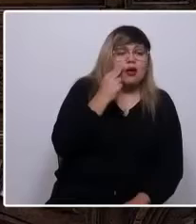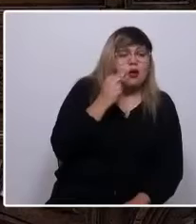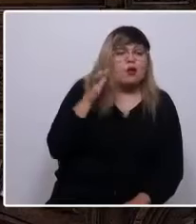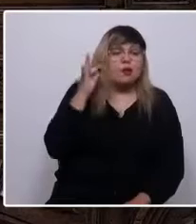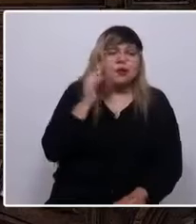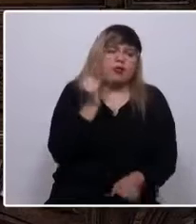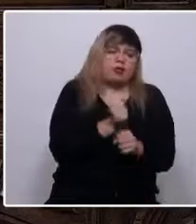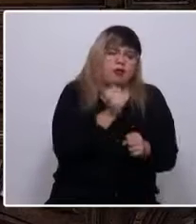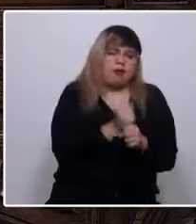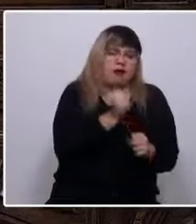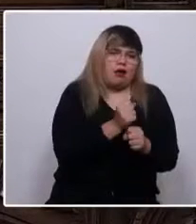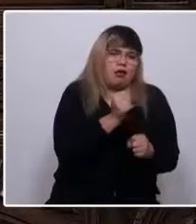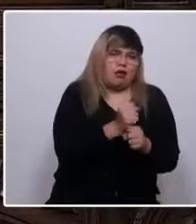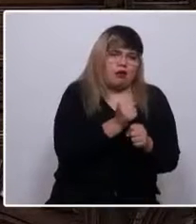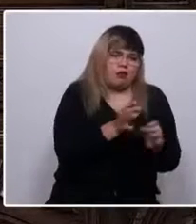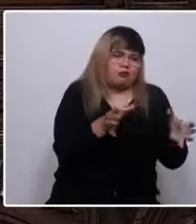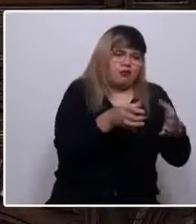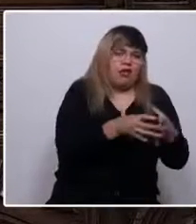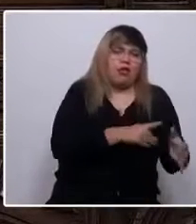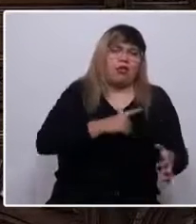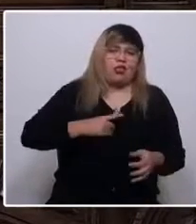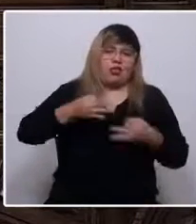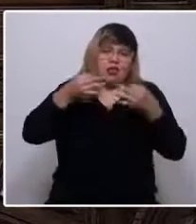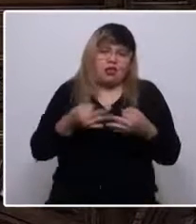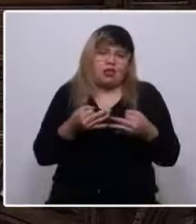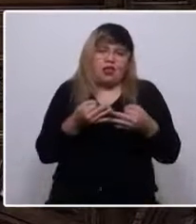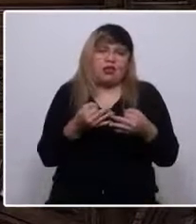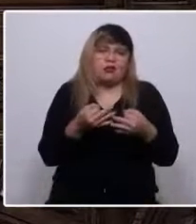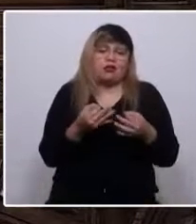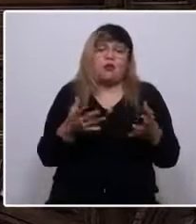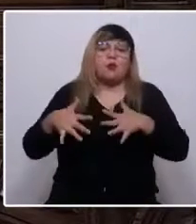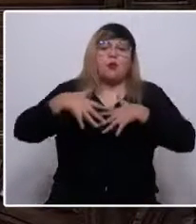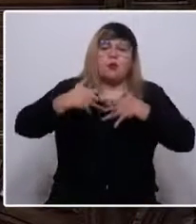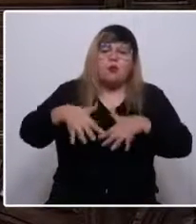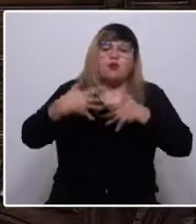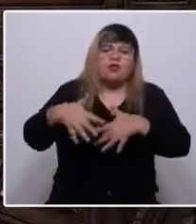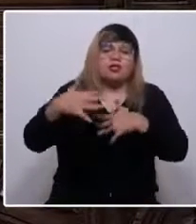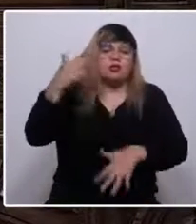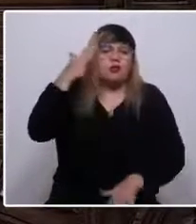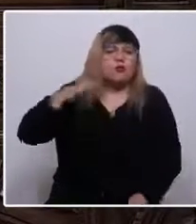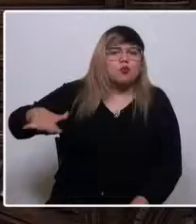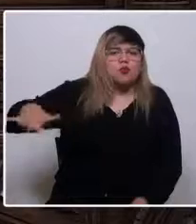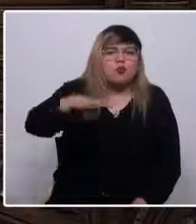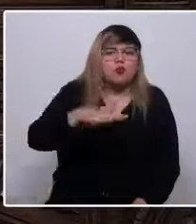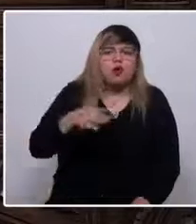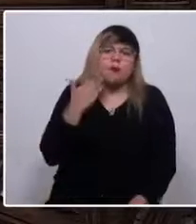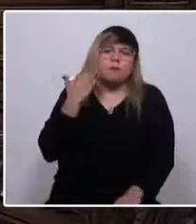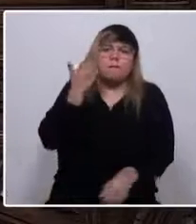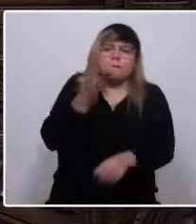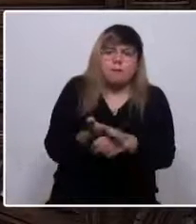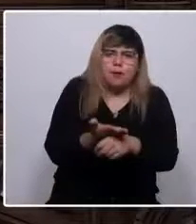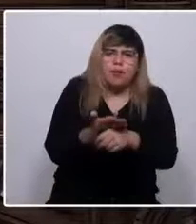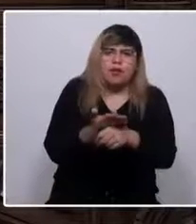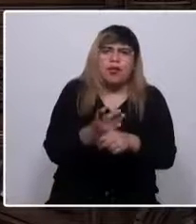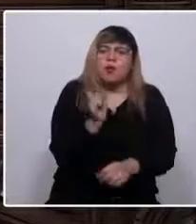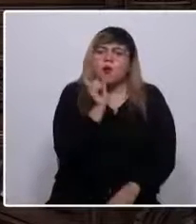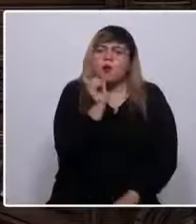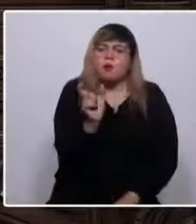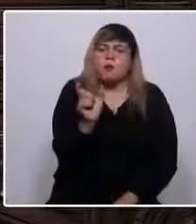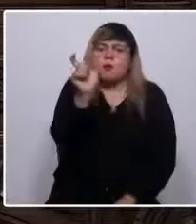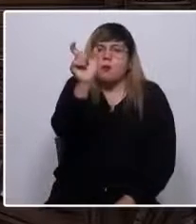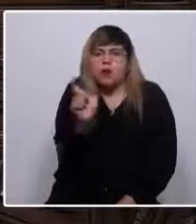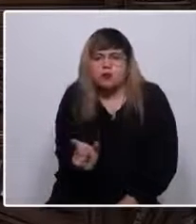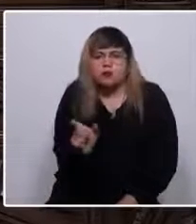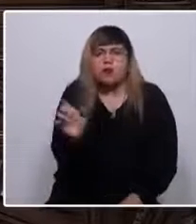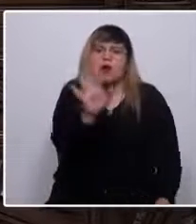La dignidad reivindicada por la movilización popular exige un concepto de persona que